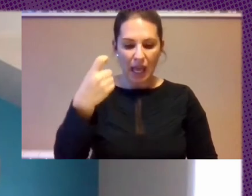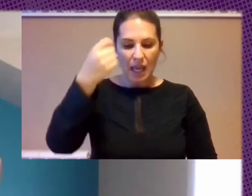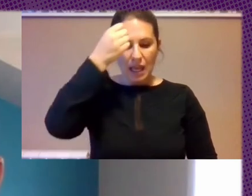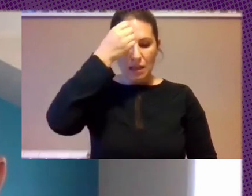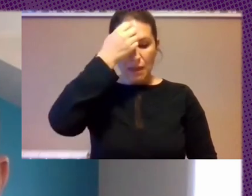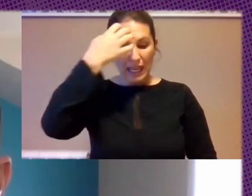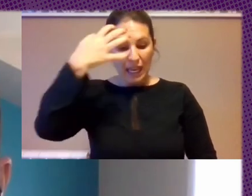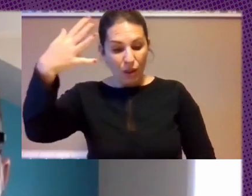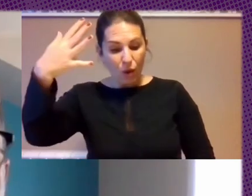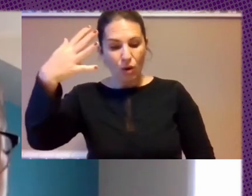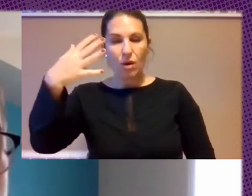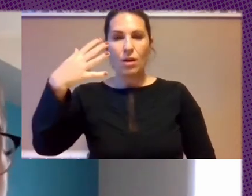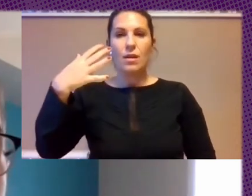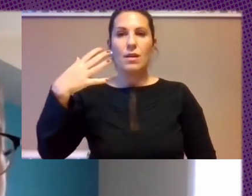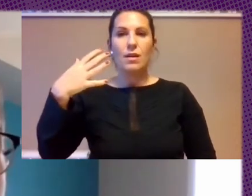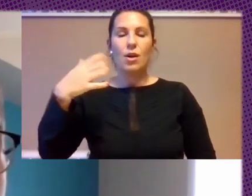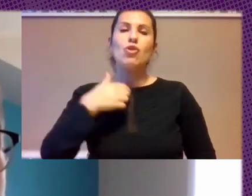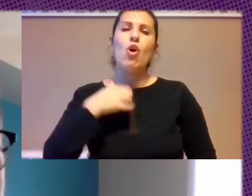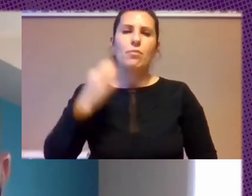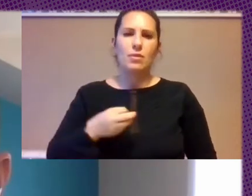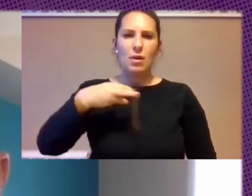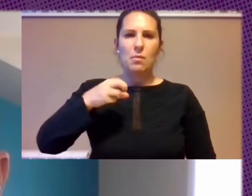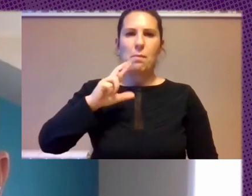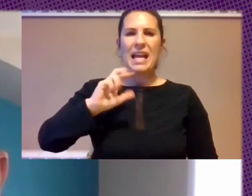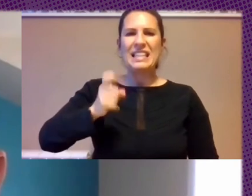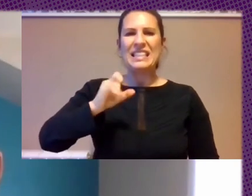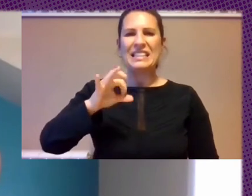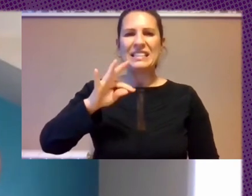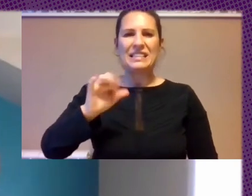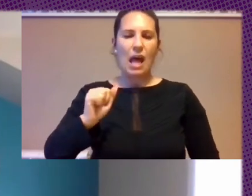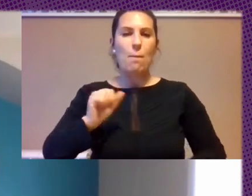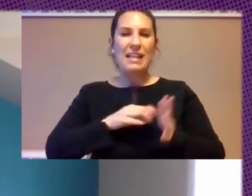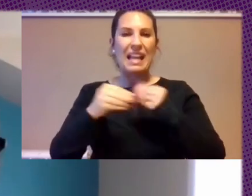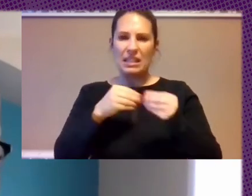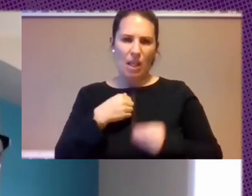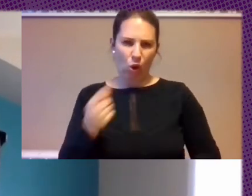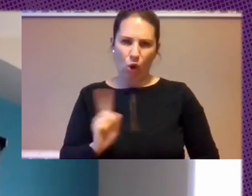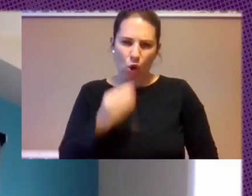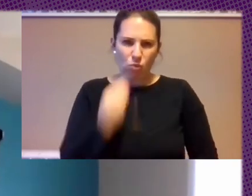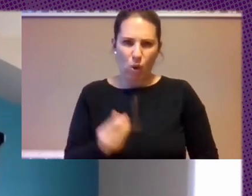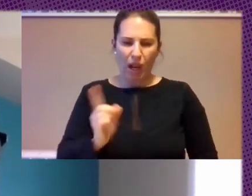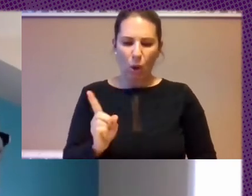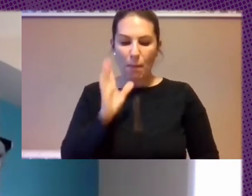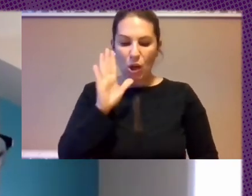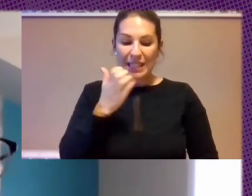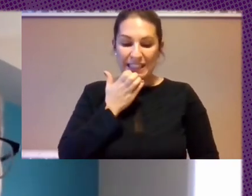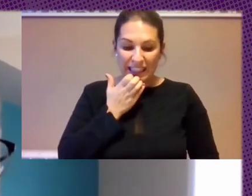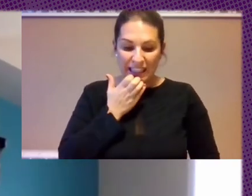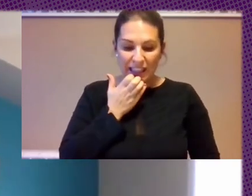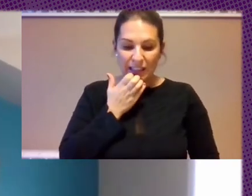Vez No Soy Un Buen Marxista Materialista Porque Creo Que Si Nos Limitamos Al Nivel